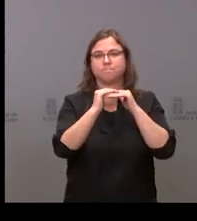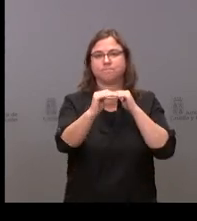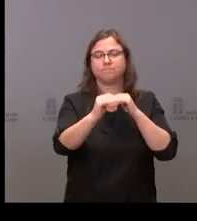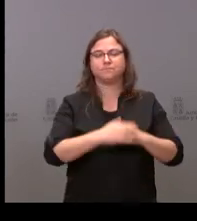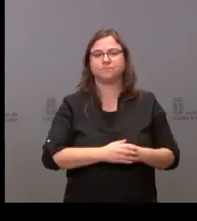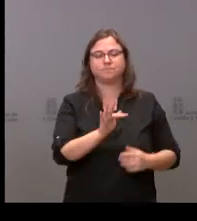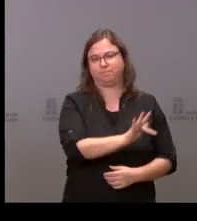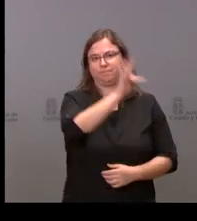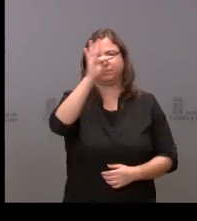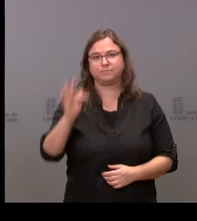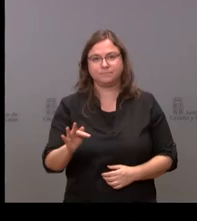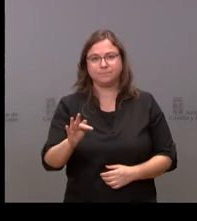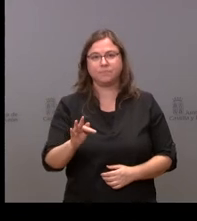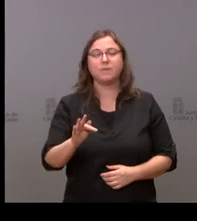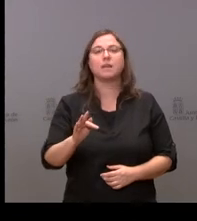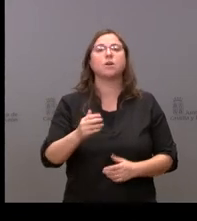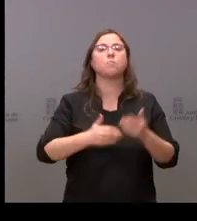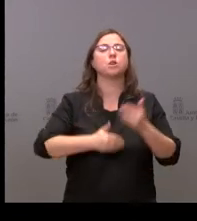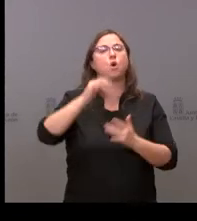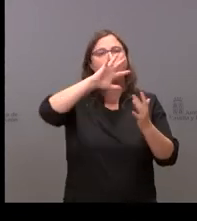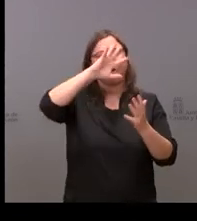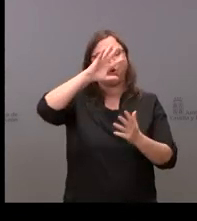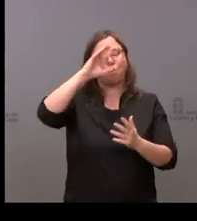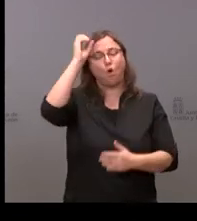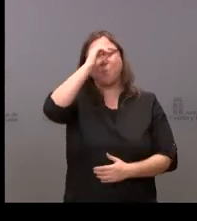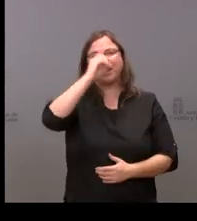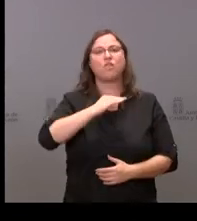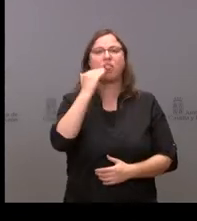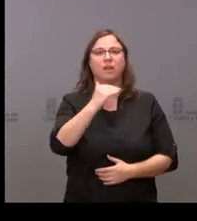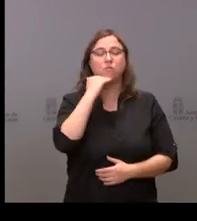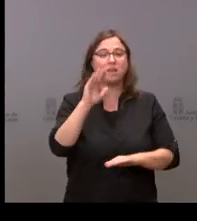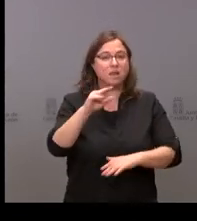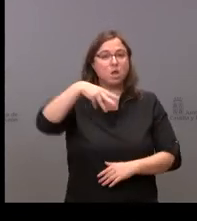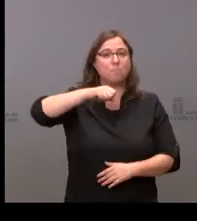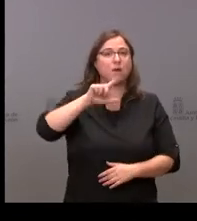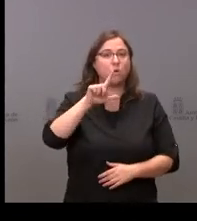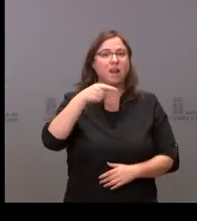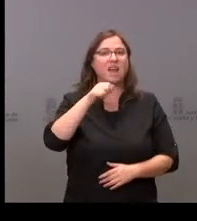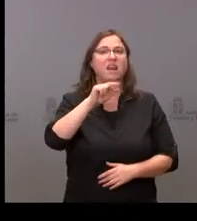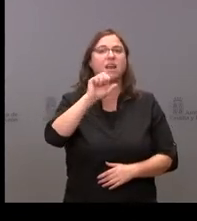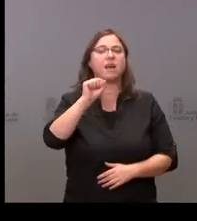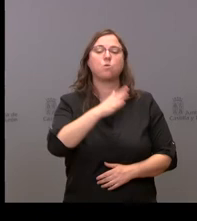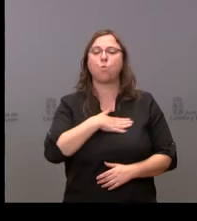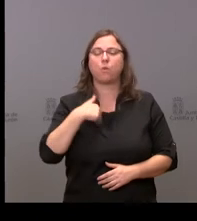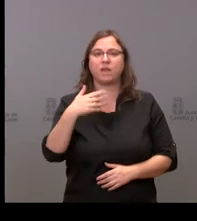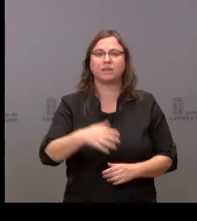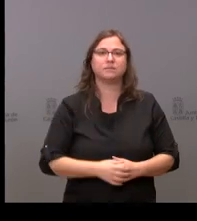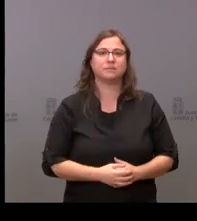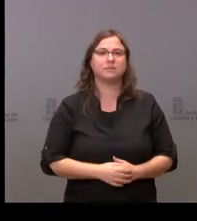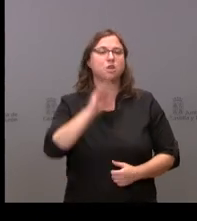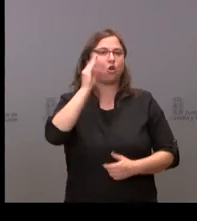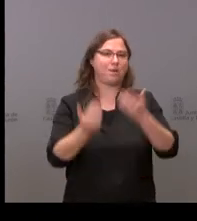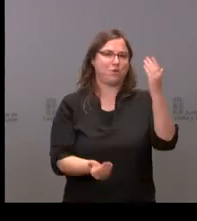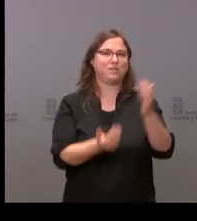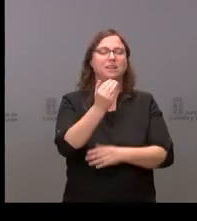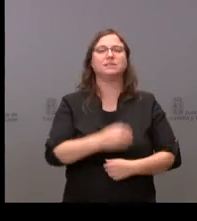continuamos con la opinión de Zamora en este caso está allí Manuel Herrera Manuel cuando quieras hola buenos